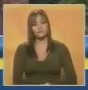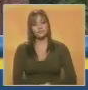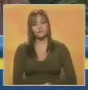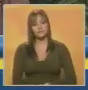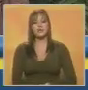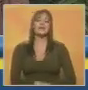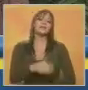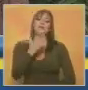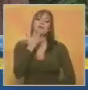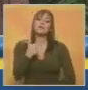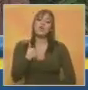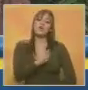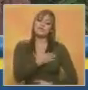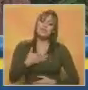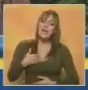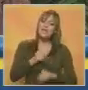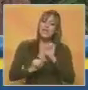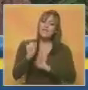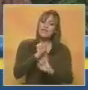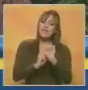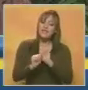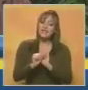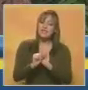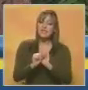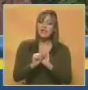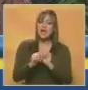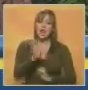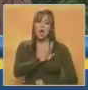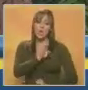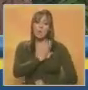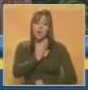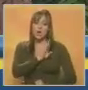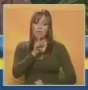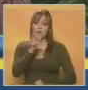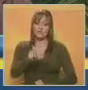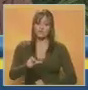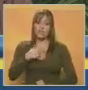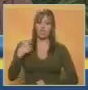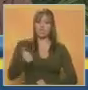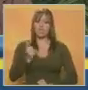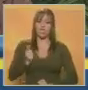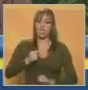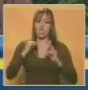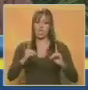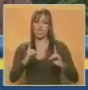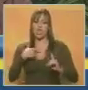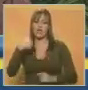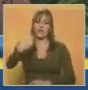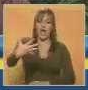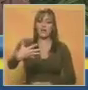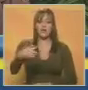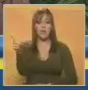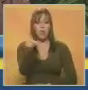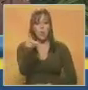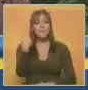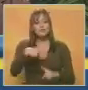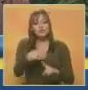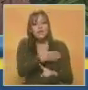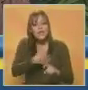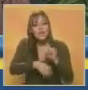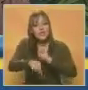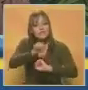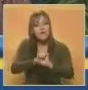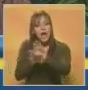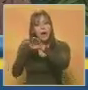No es que pretendamos defender a los propietarios inescrupulosos, que pretendamos defender a